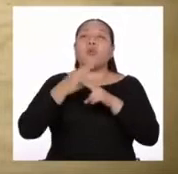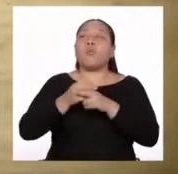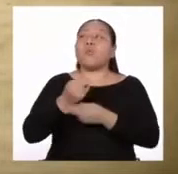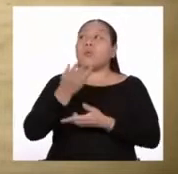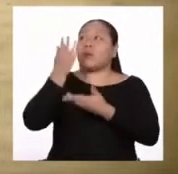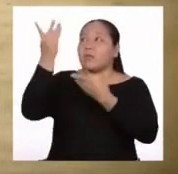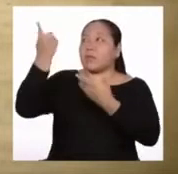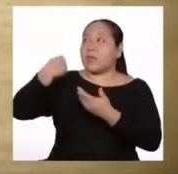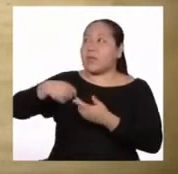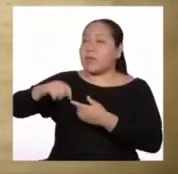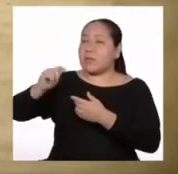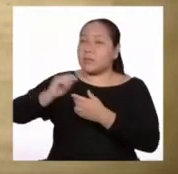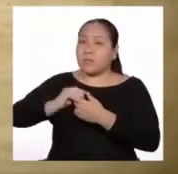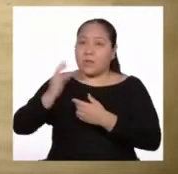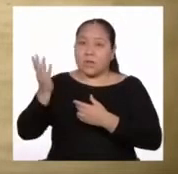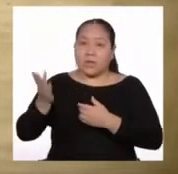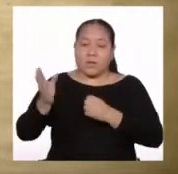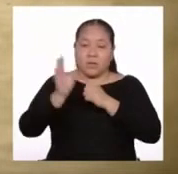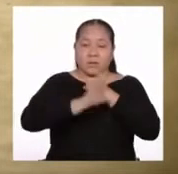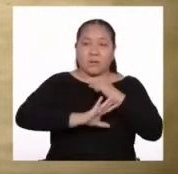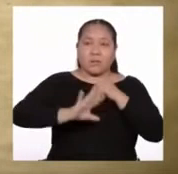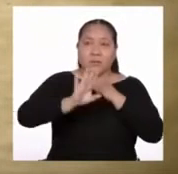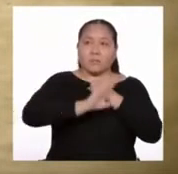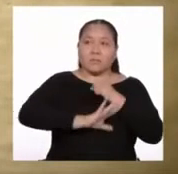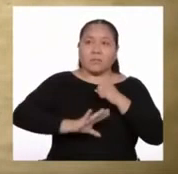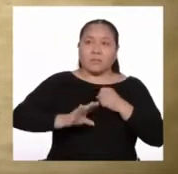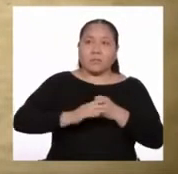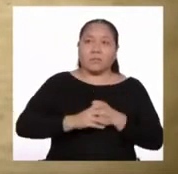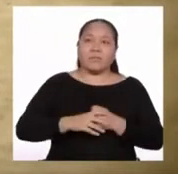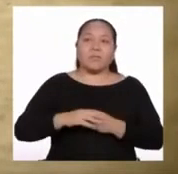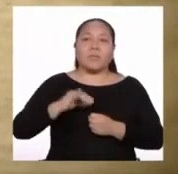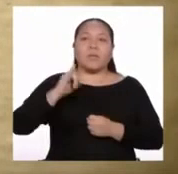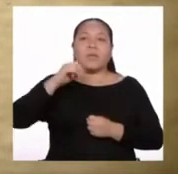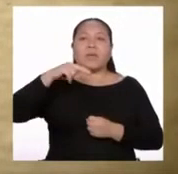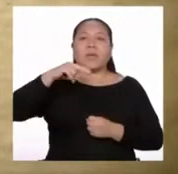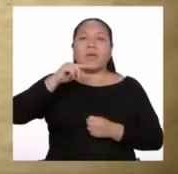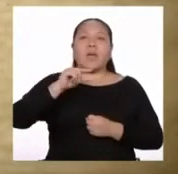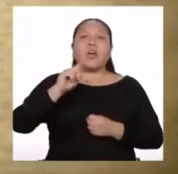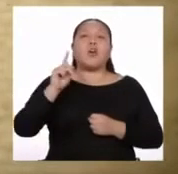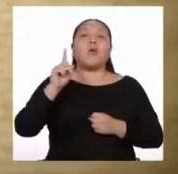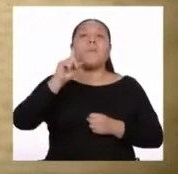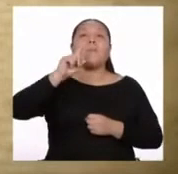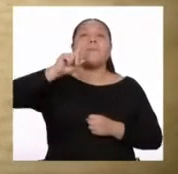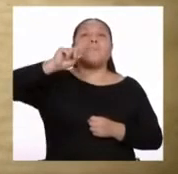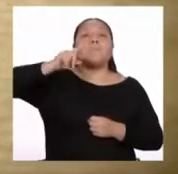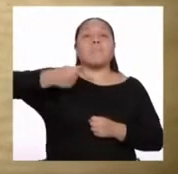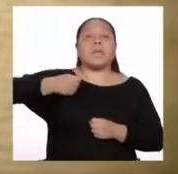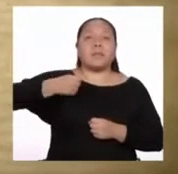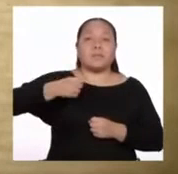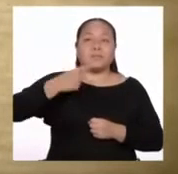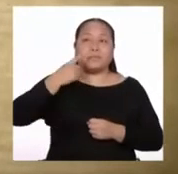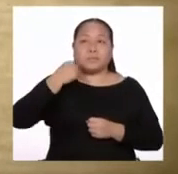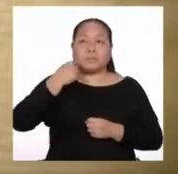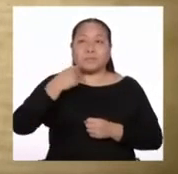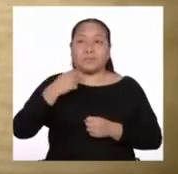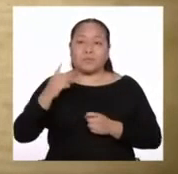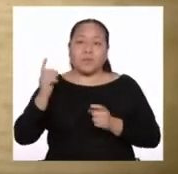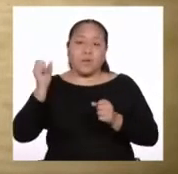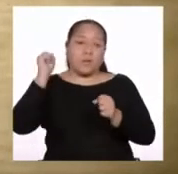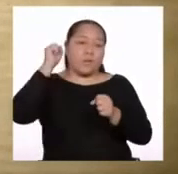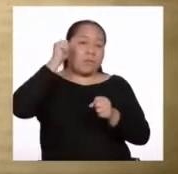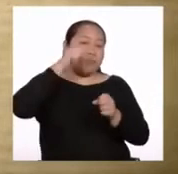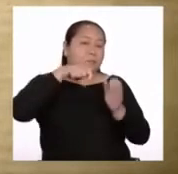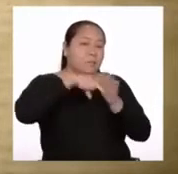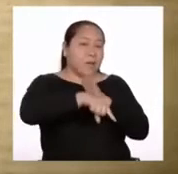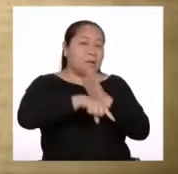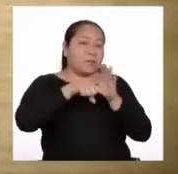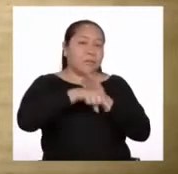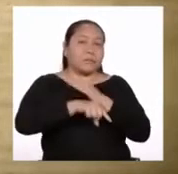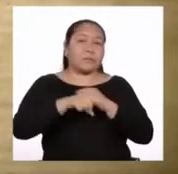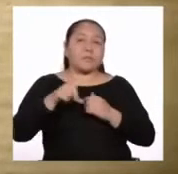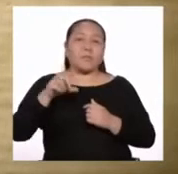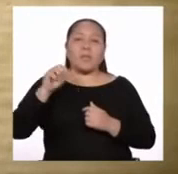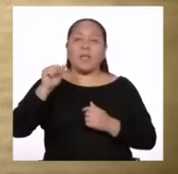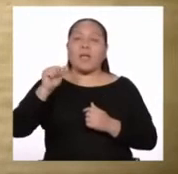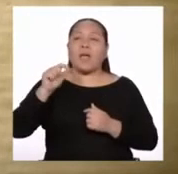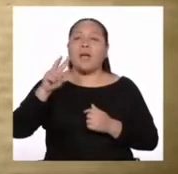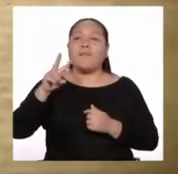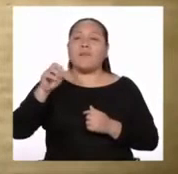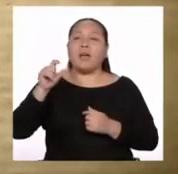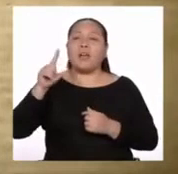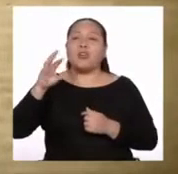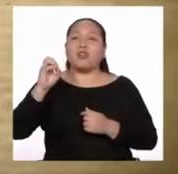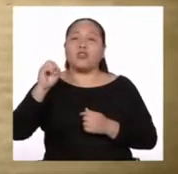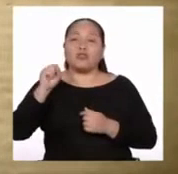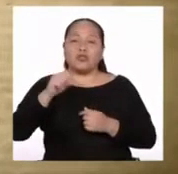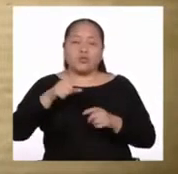y la defendió, quiso Yupanqui Inga, con mil hombres, y lo mató, Luis de Ábalos de Ayala, en una